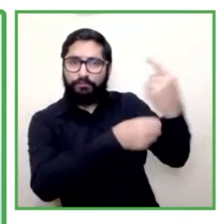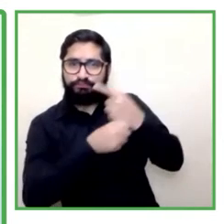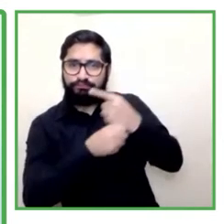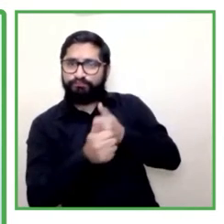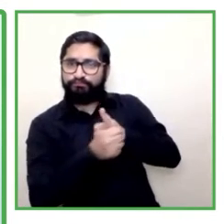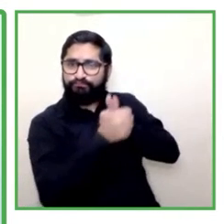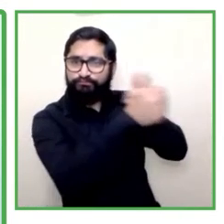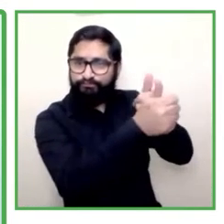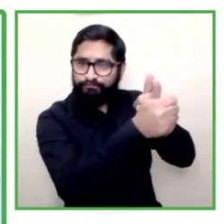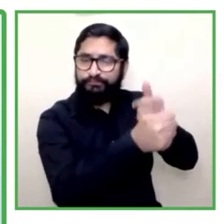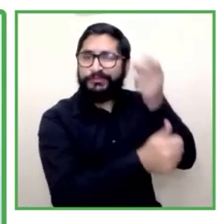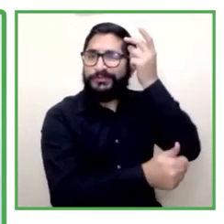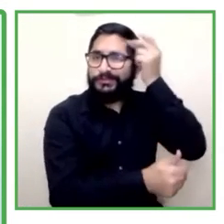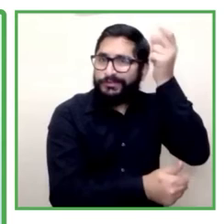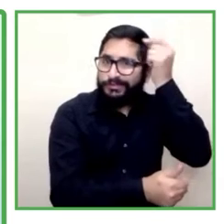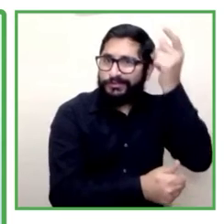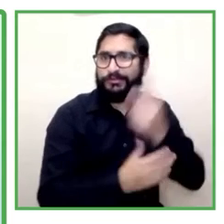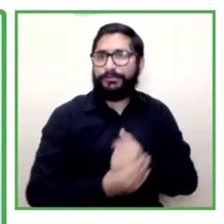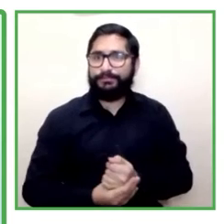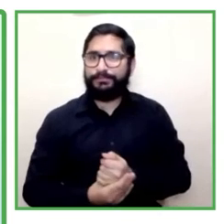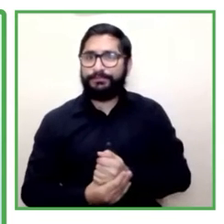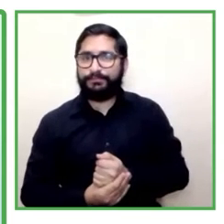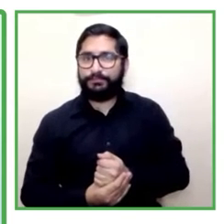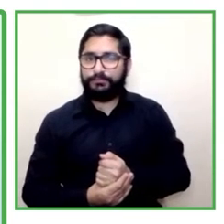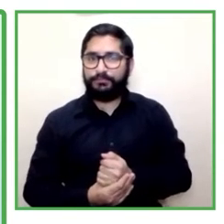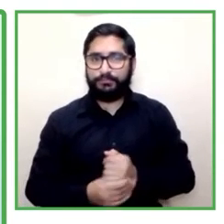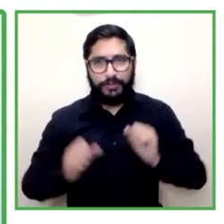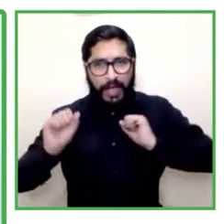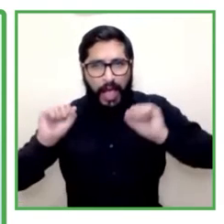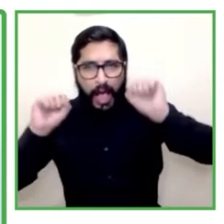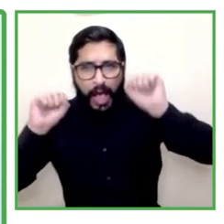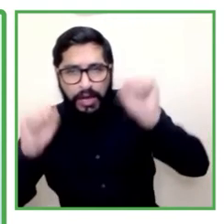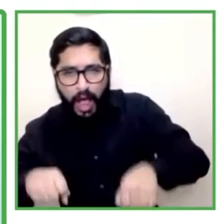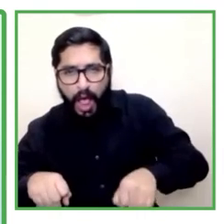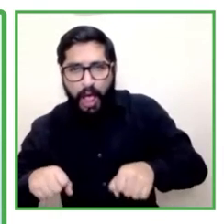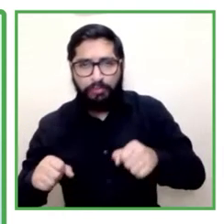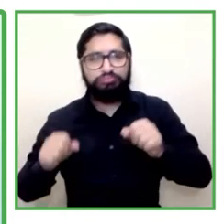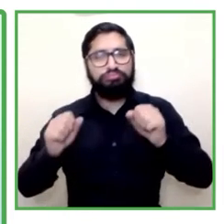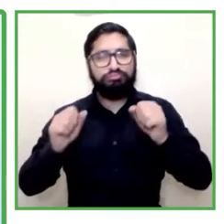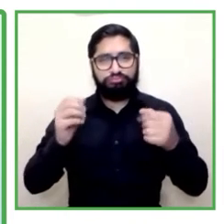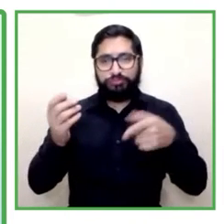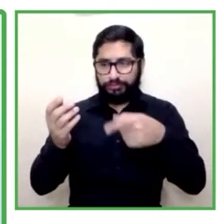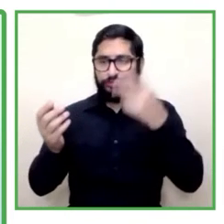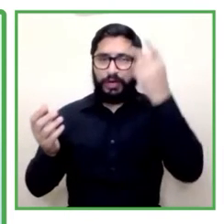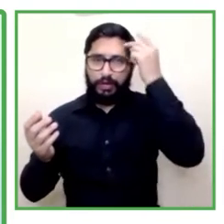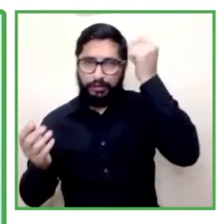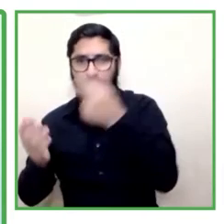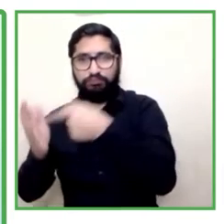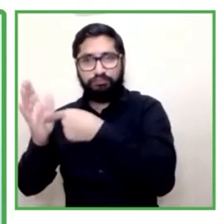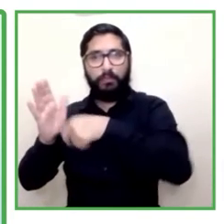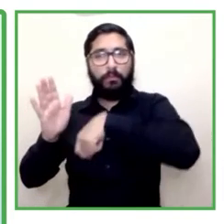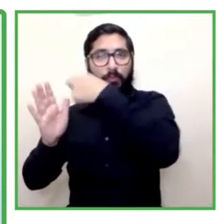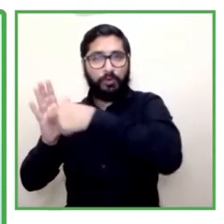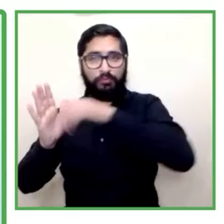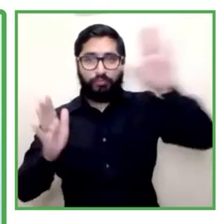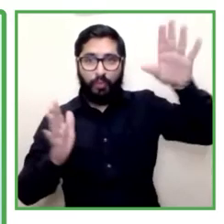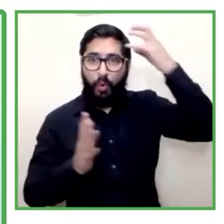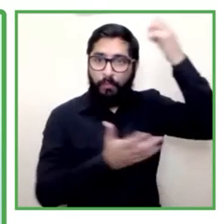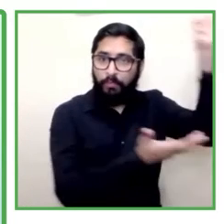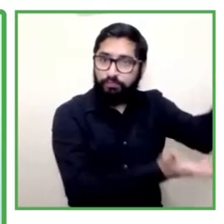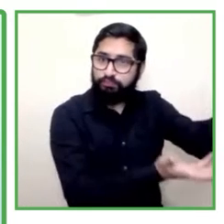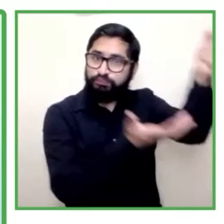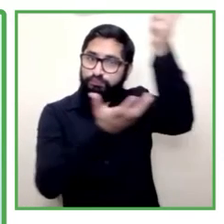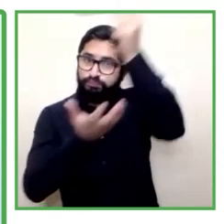es posible. Y en ese sentido el financiamiento se asegura por parte del Estado y esperamos que así se mantenga. Al día de hoy contamos con 3.600